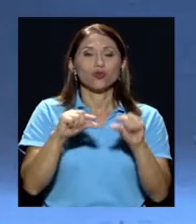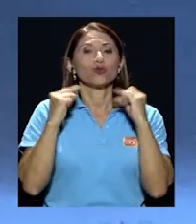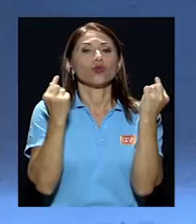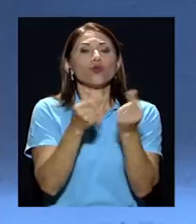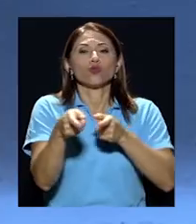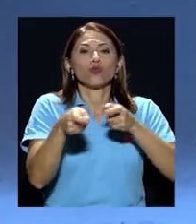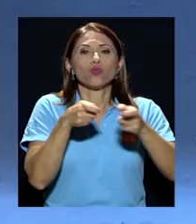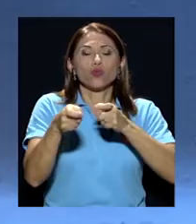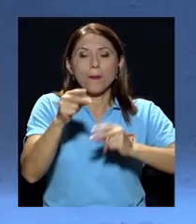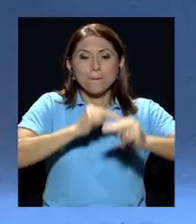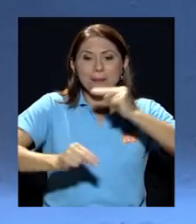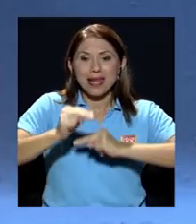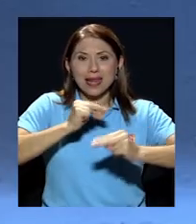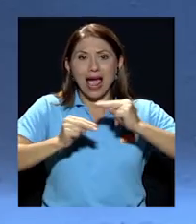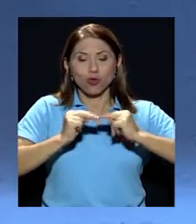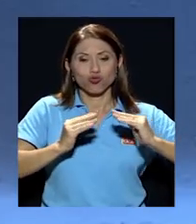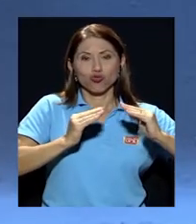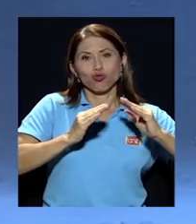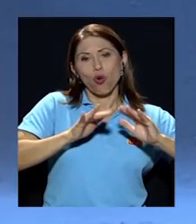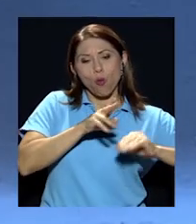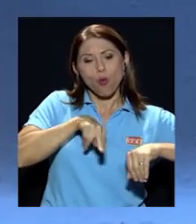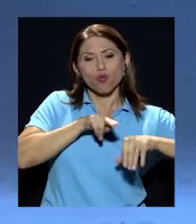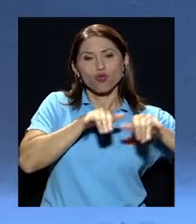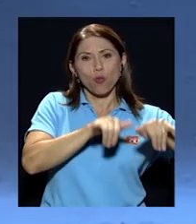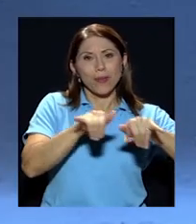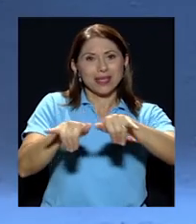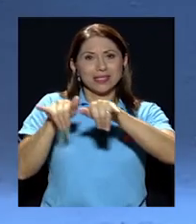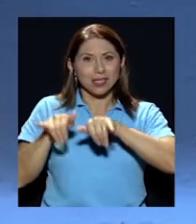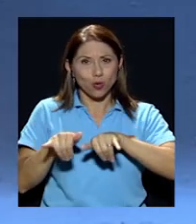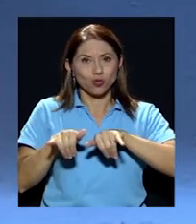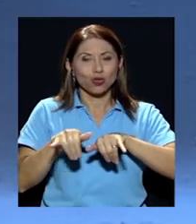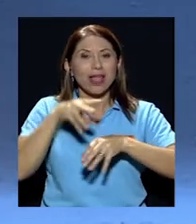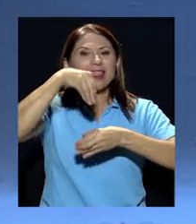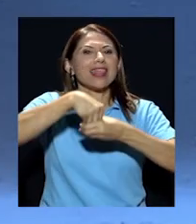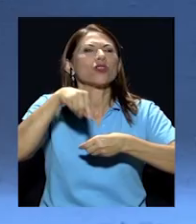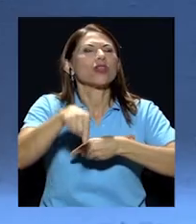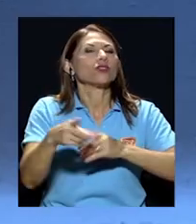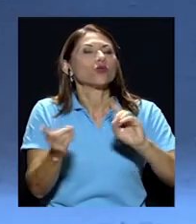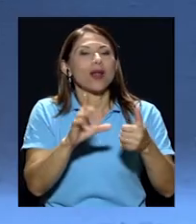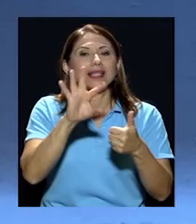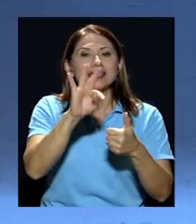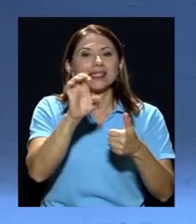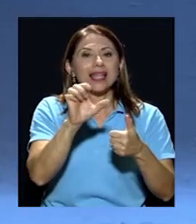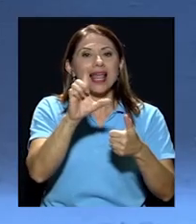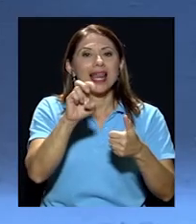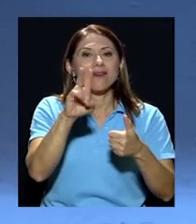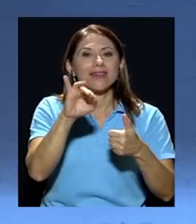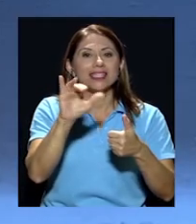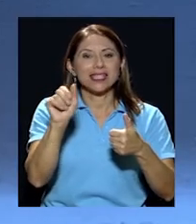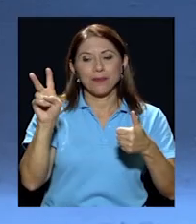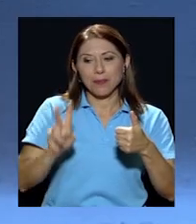domésticos pero que dependen de ellos dentro de esos domésticos está Televisa Cisneros en Venezuela